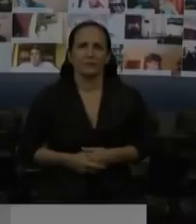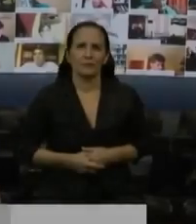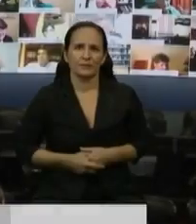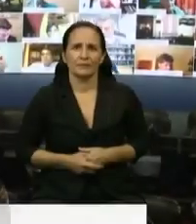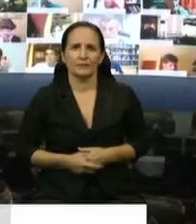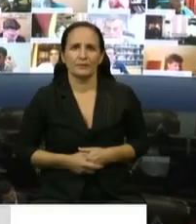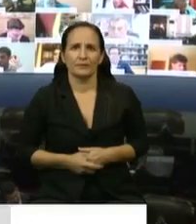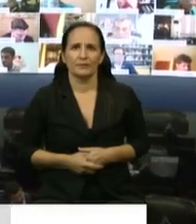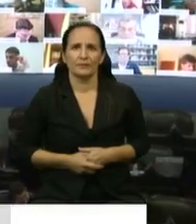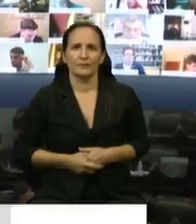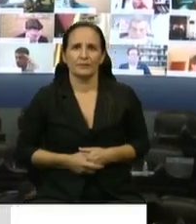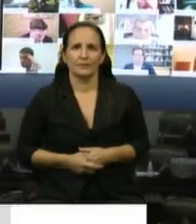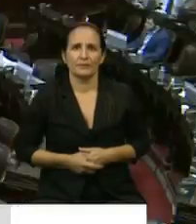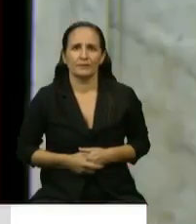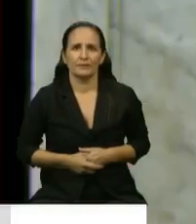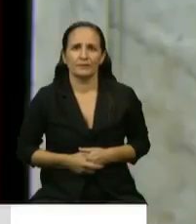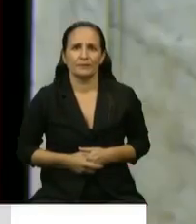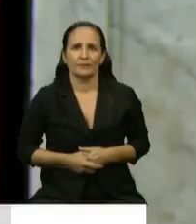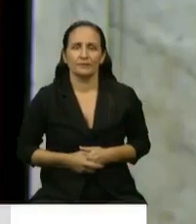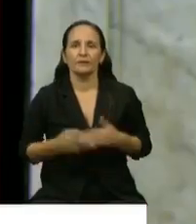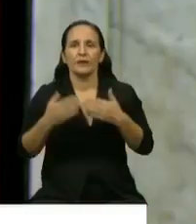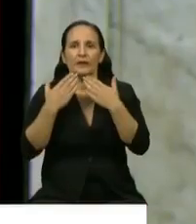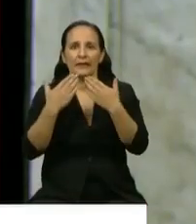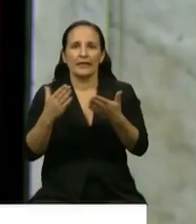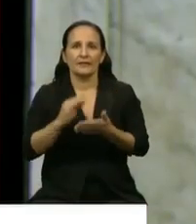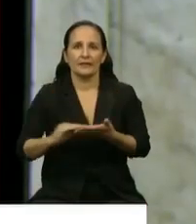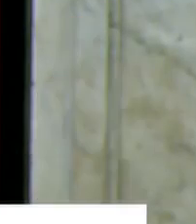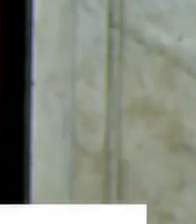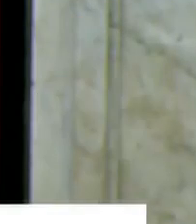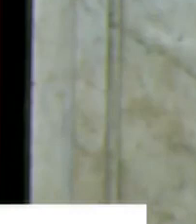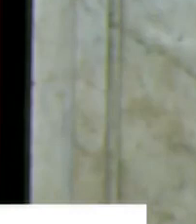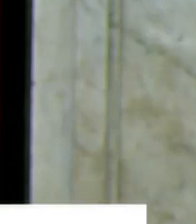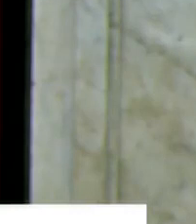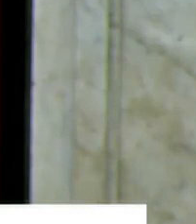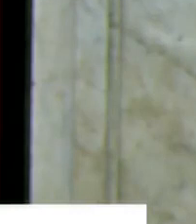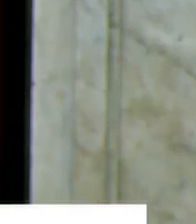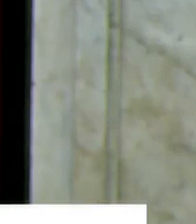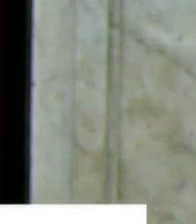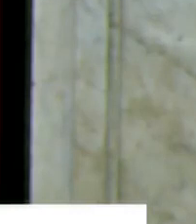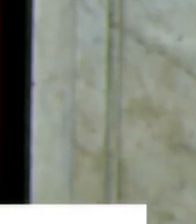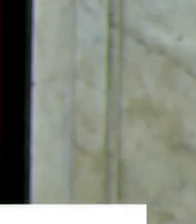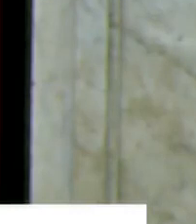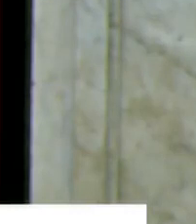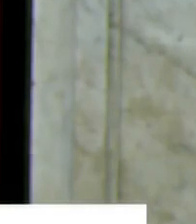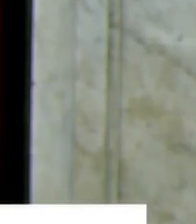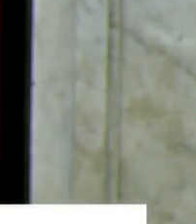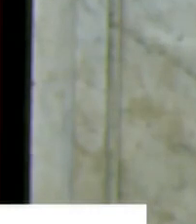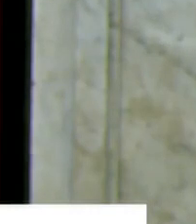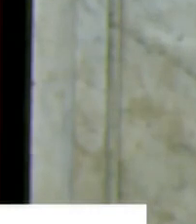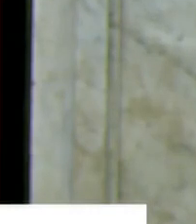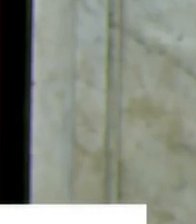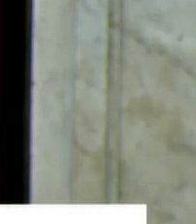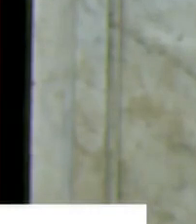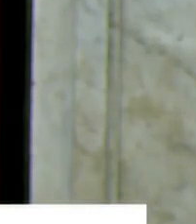Tiene la palabra el diputado Luis Pastori, desde Misiones. Así es, muchas